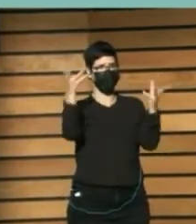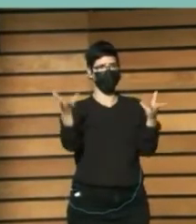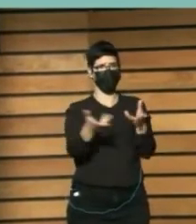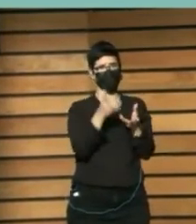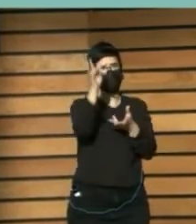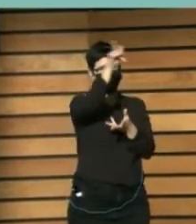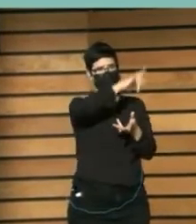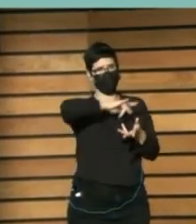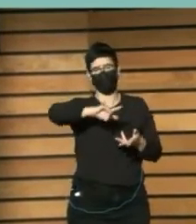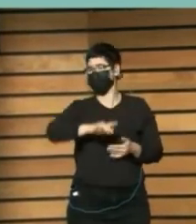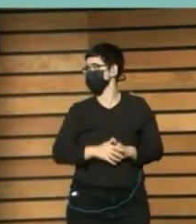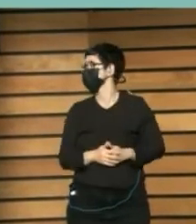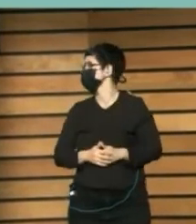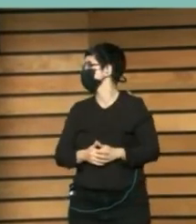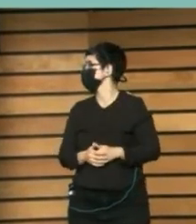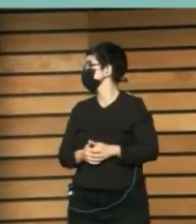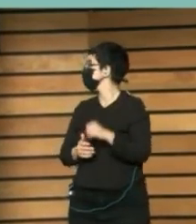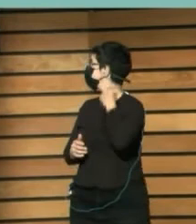Pero